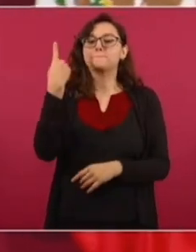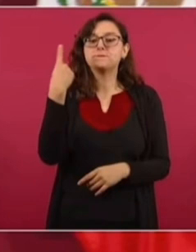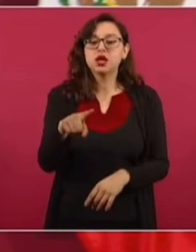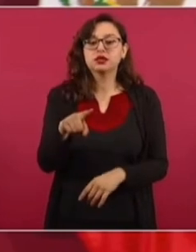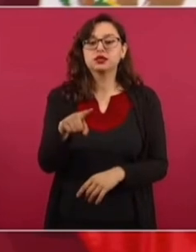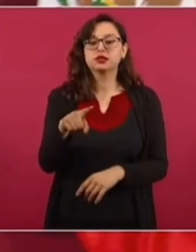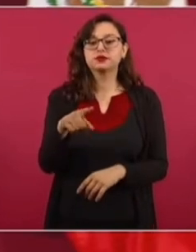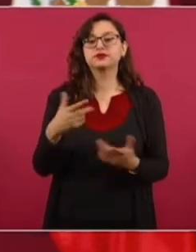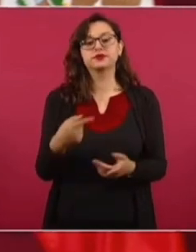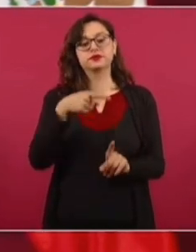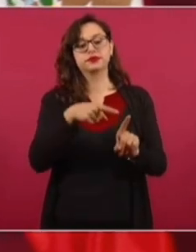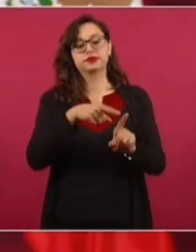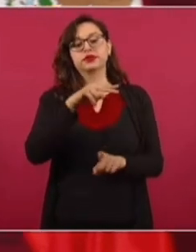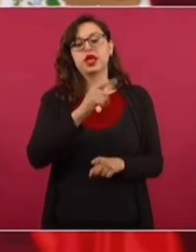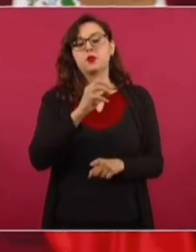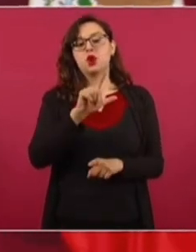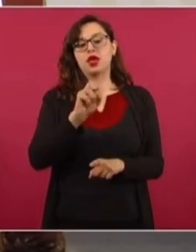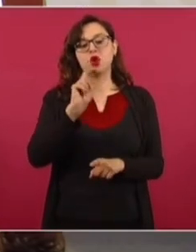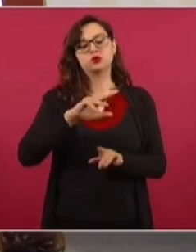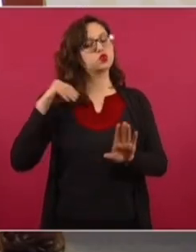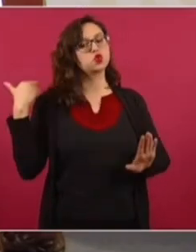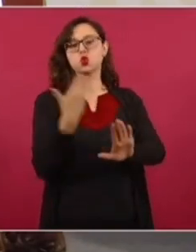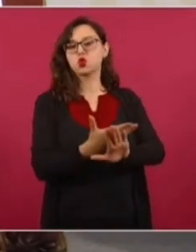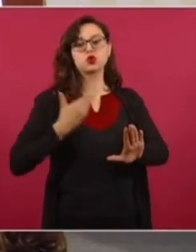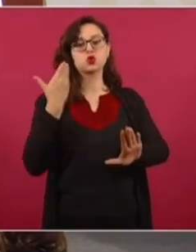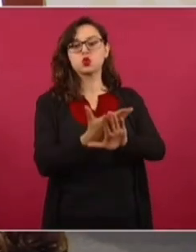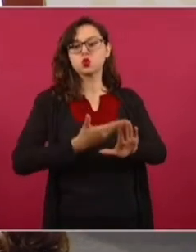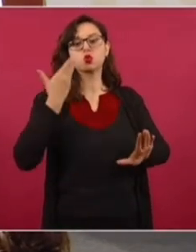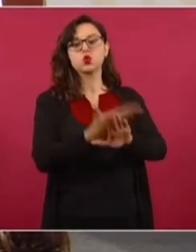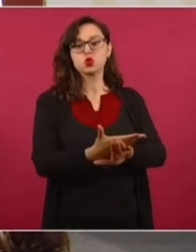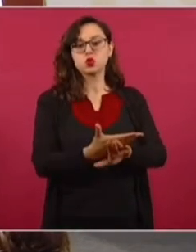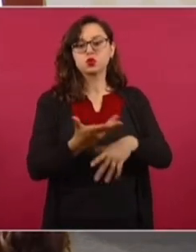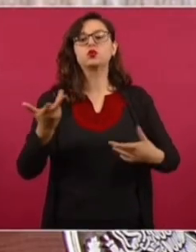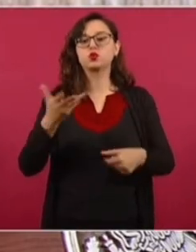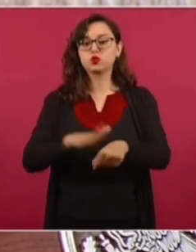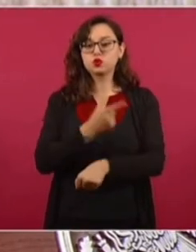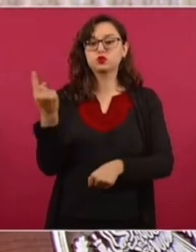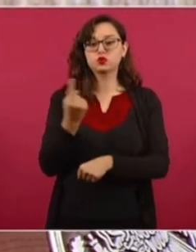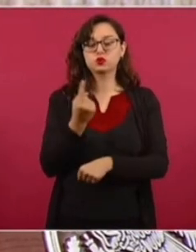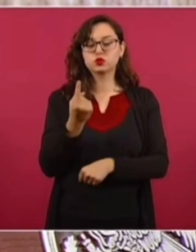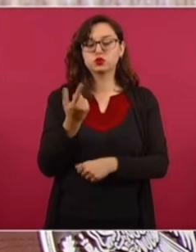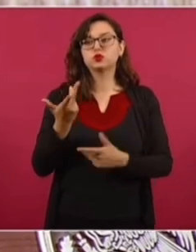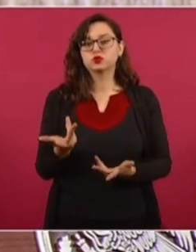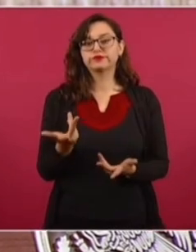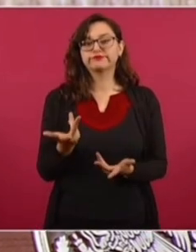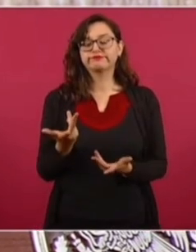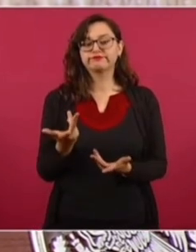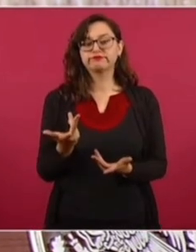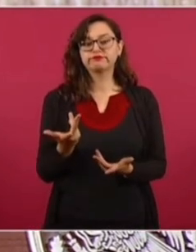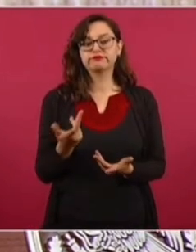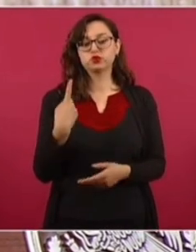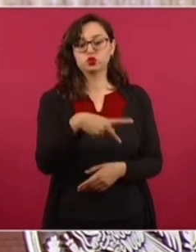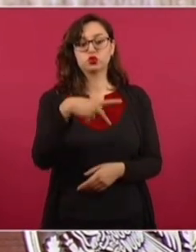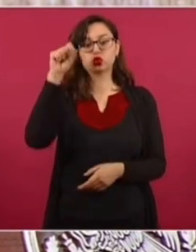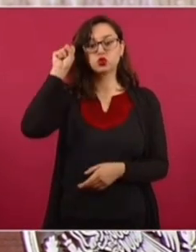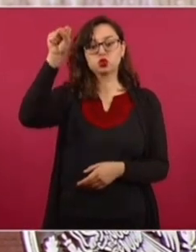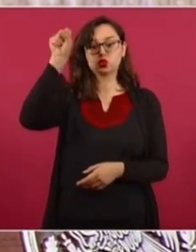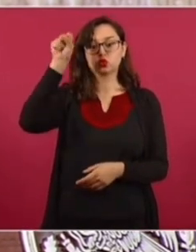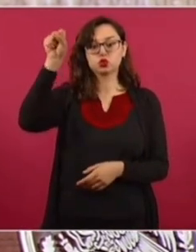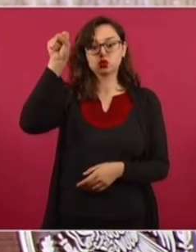en contra de Napoleón, acusando al sindicato que él dirige